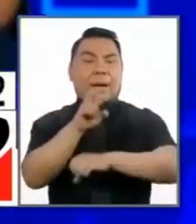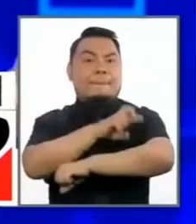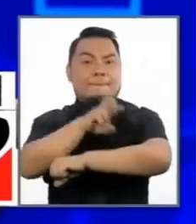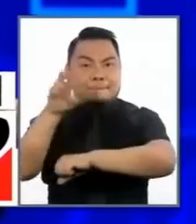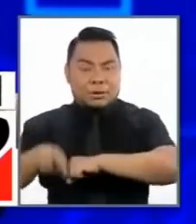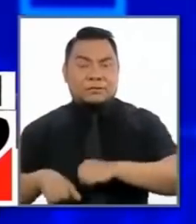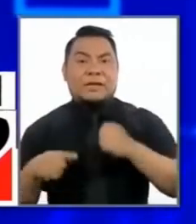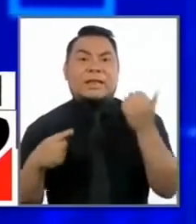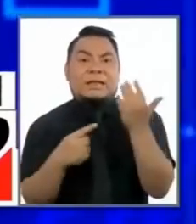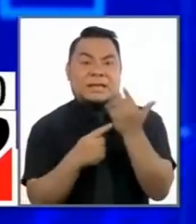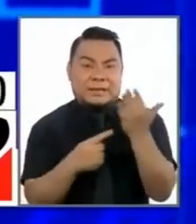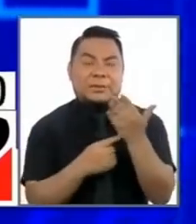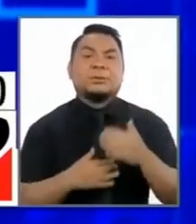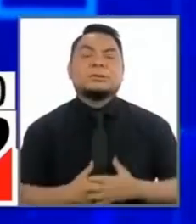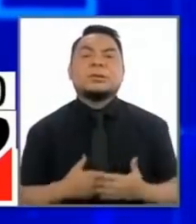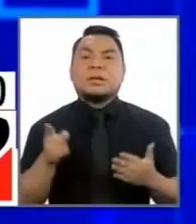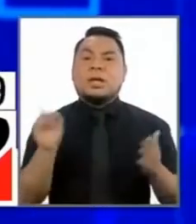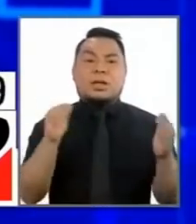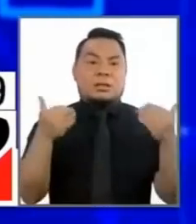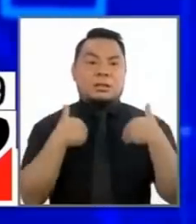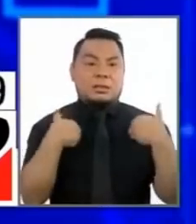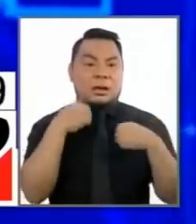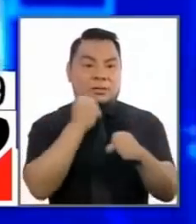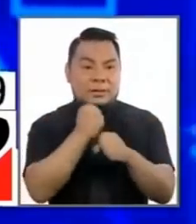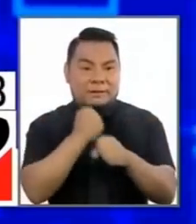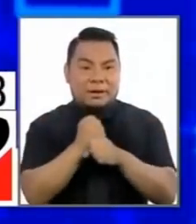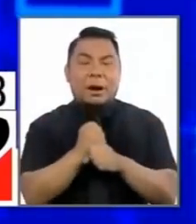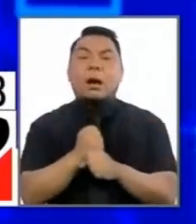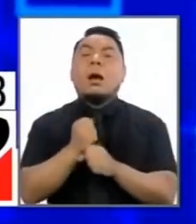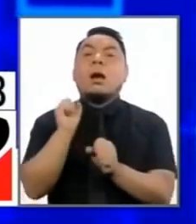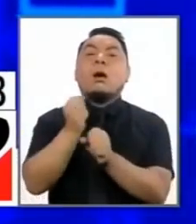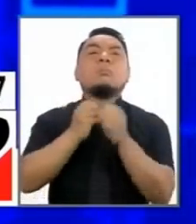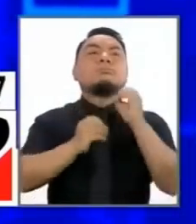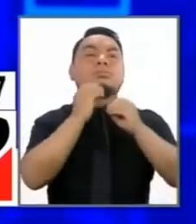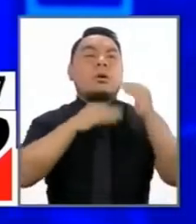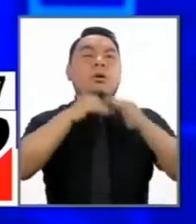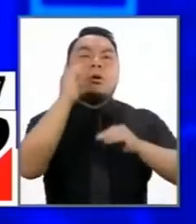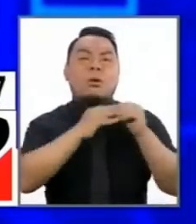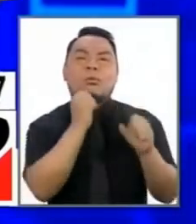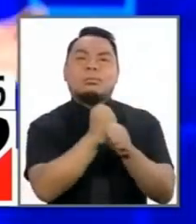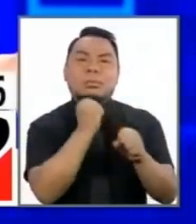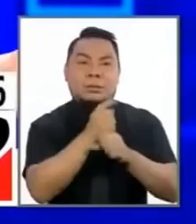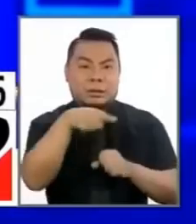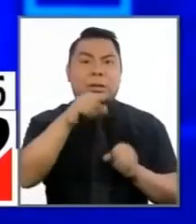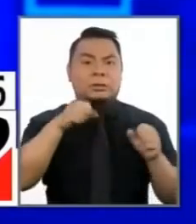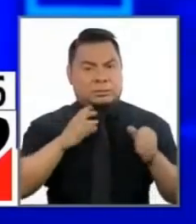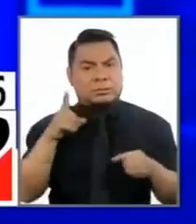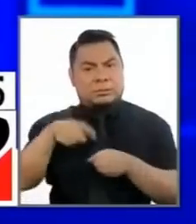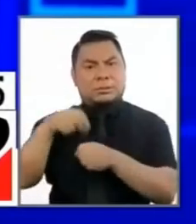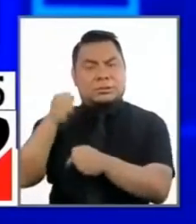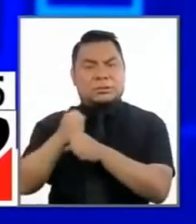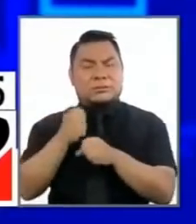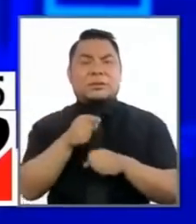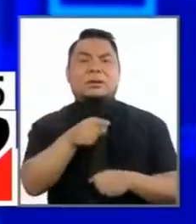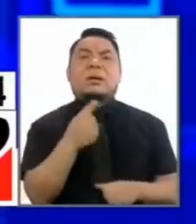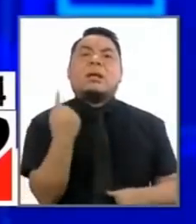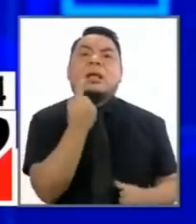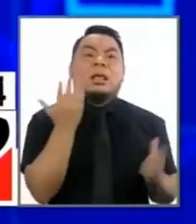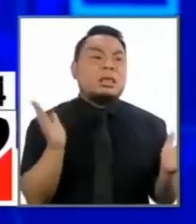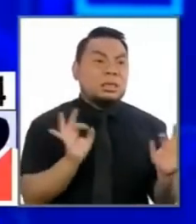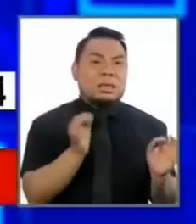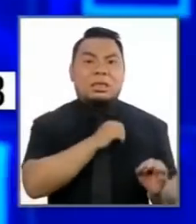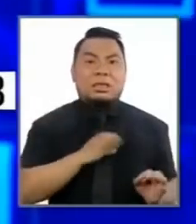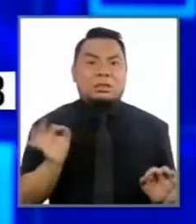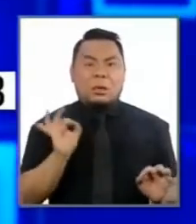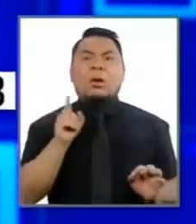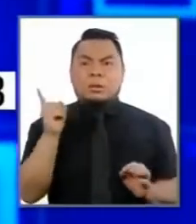profesionales técnicos que no tengan trabajo obreros van a tener la posibilidad de tener trabajo y no van a caer en